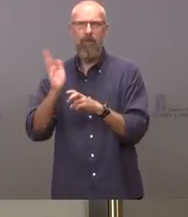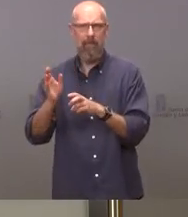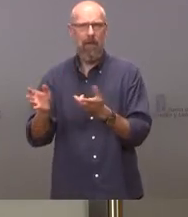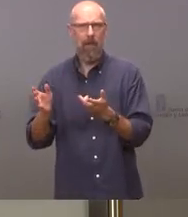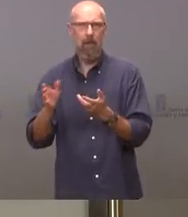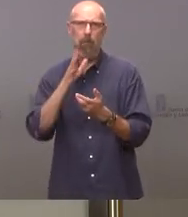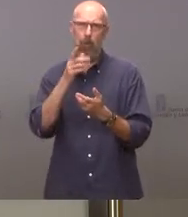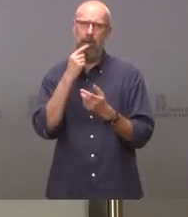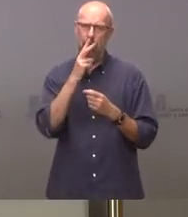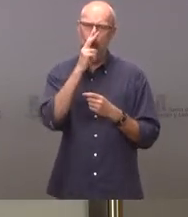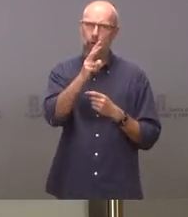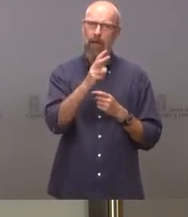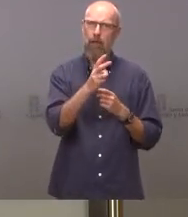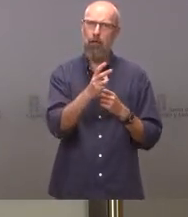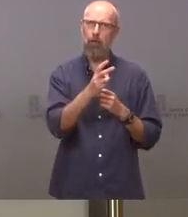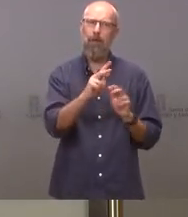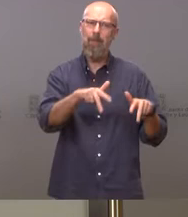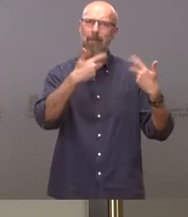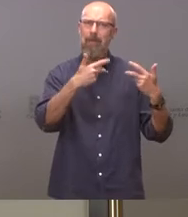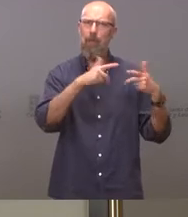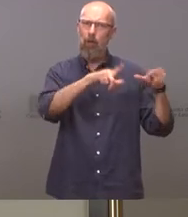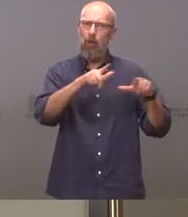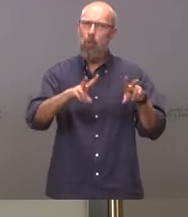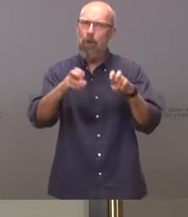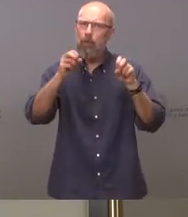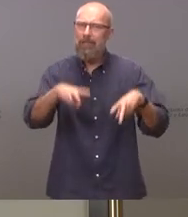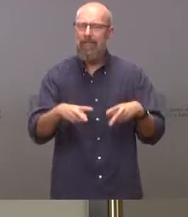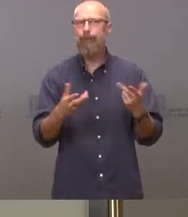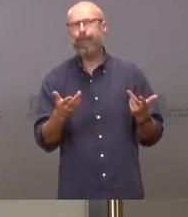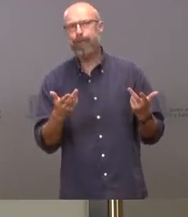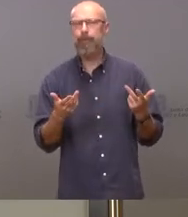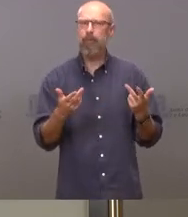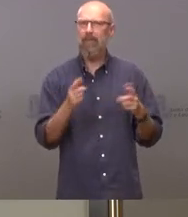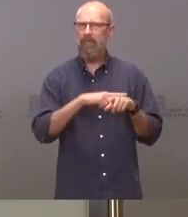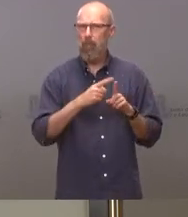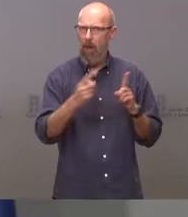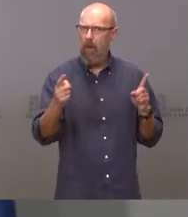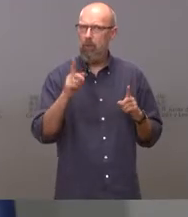años sin nuevas licencias pese a la proliferación a priori parece mucho tiempo. Gracias.